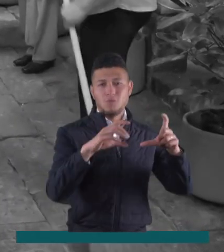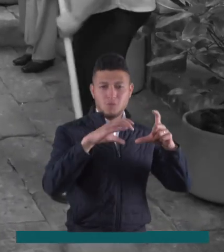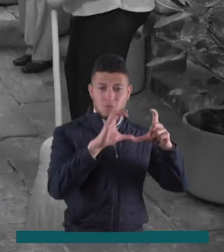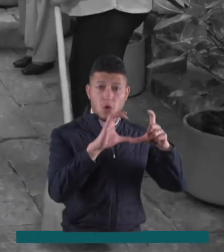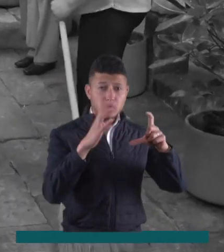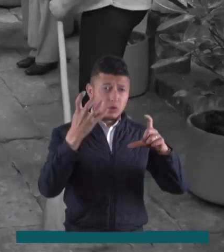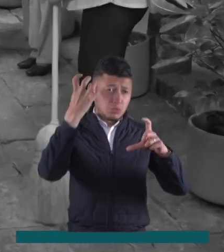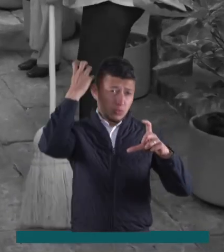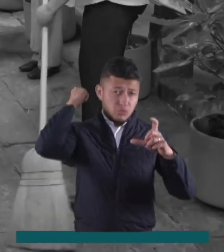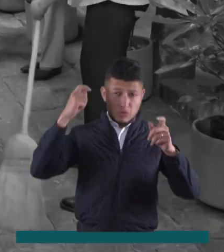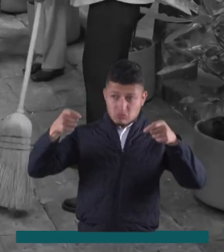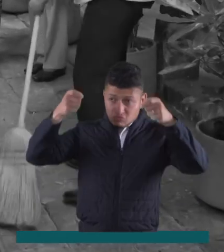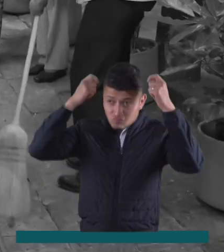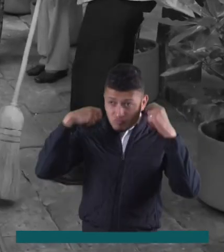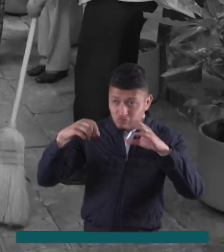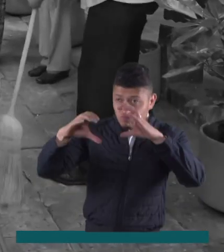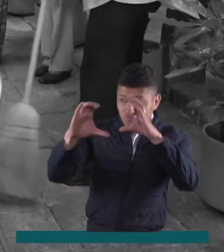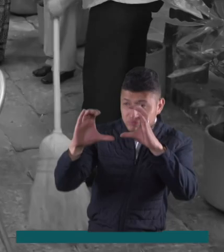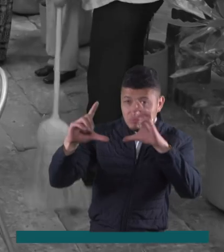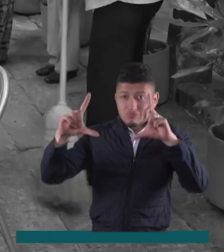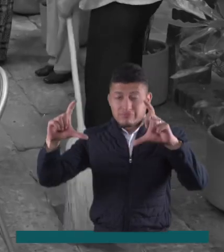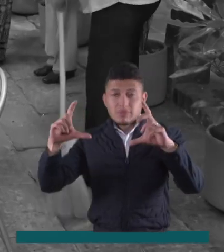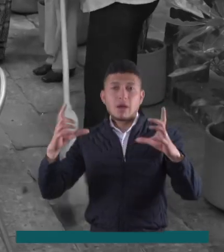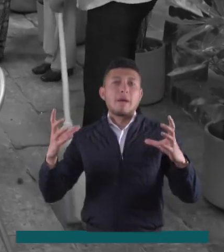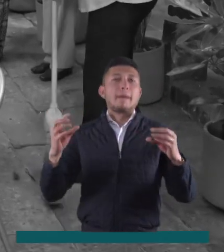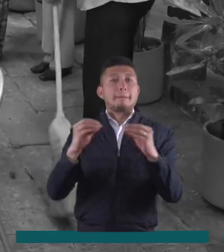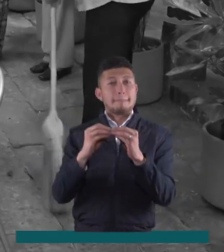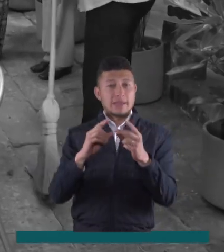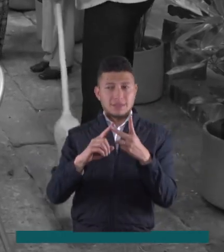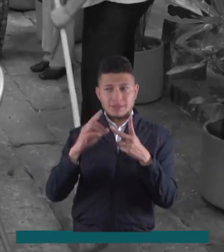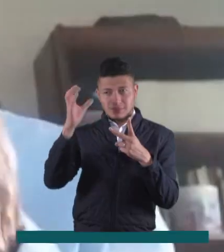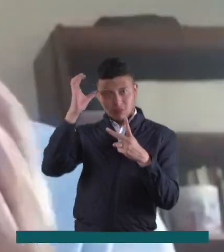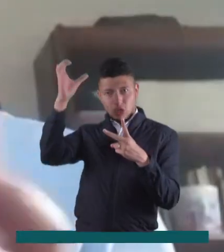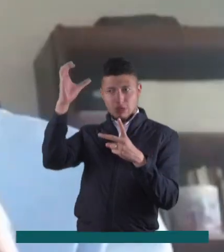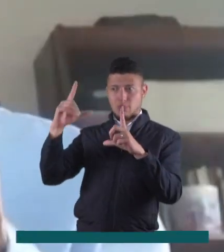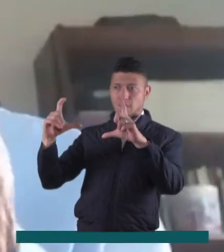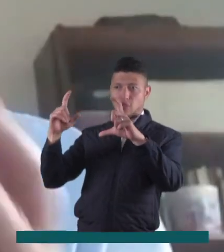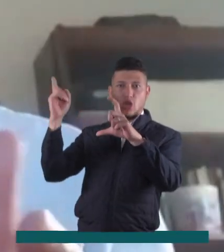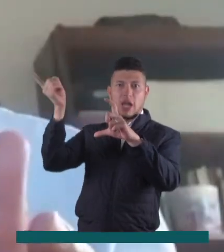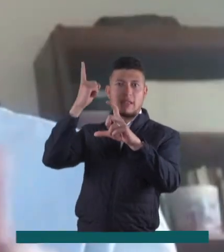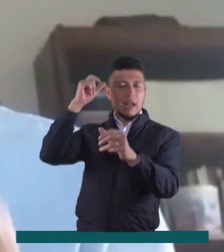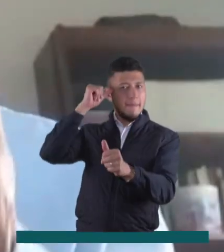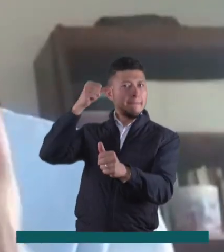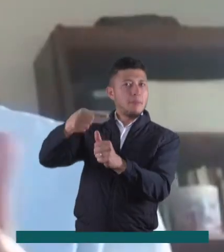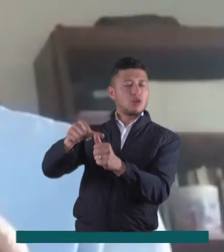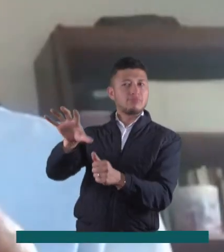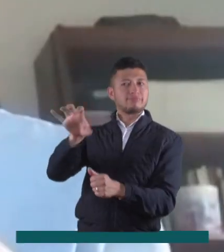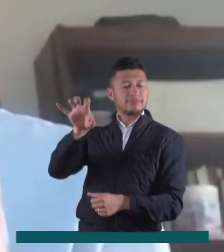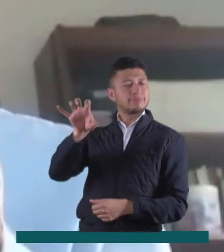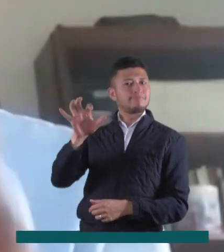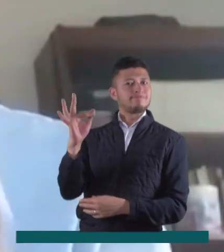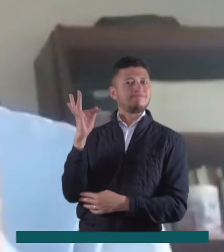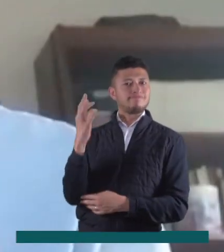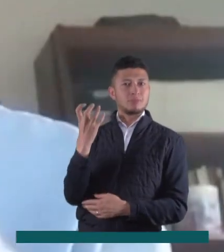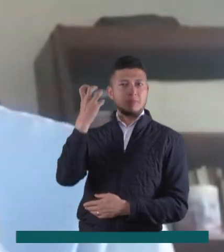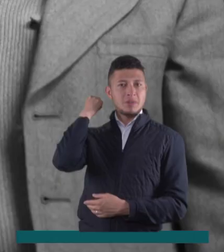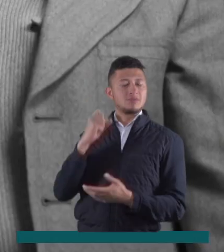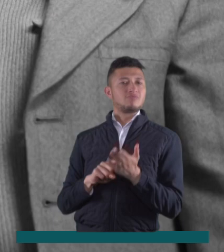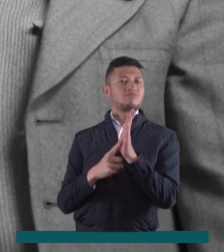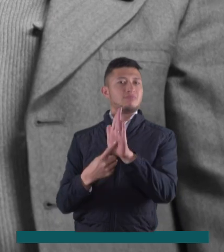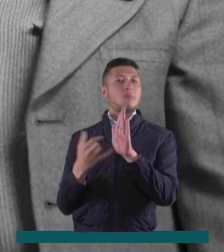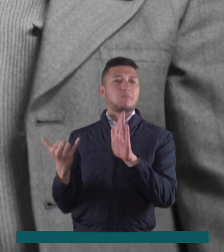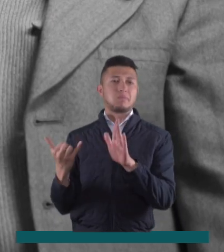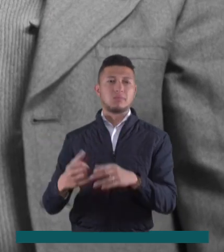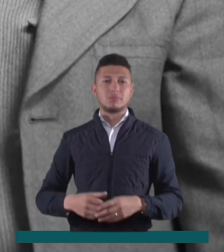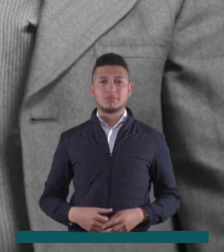la fotografía analógica y a la fotografía como un concepto general de la memoria y del testimonio del